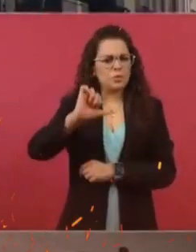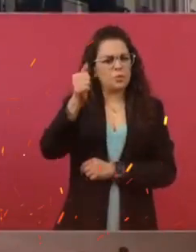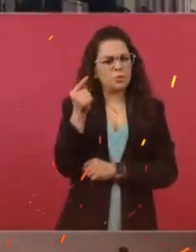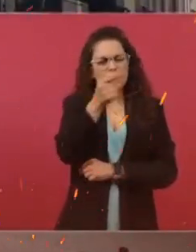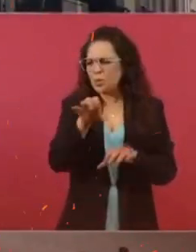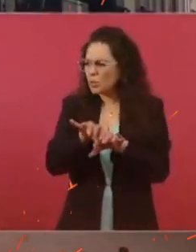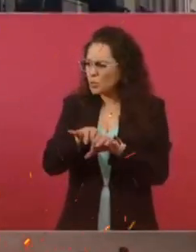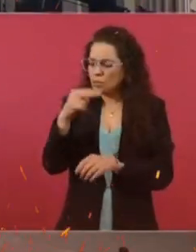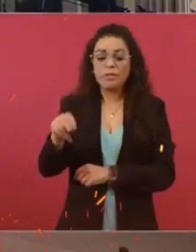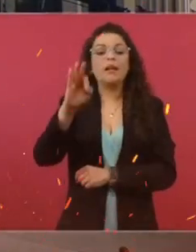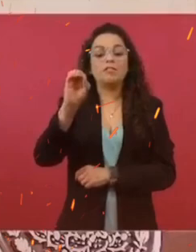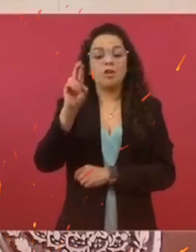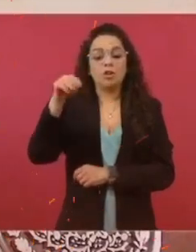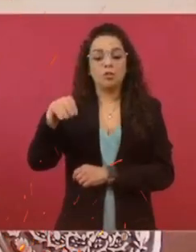cadena?